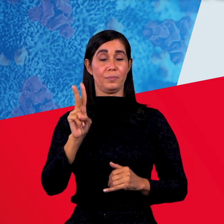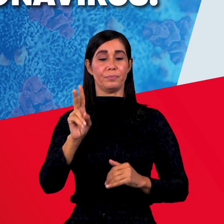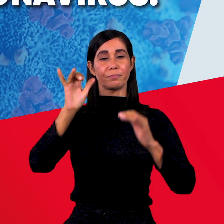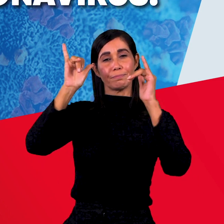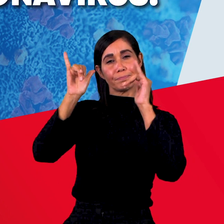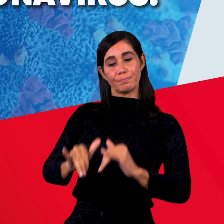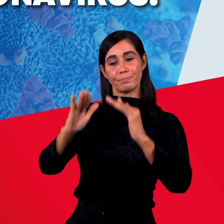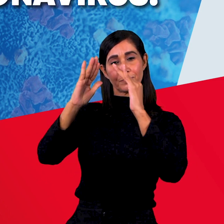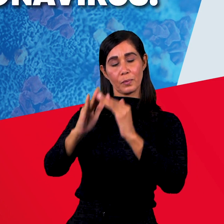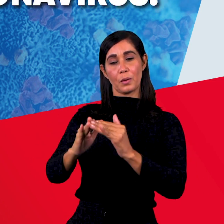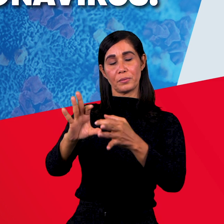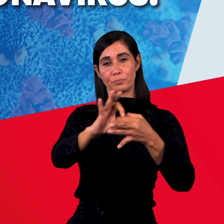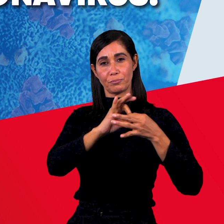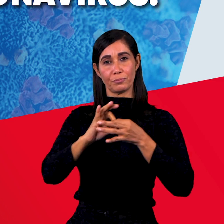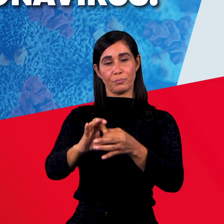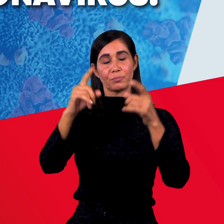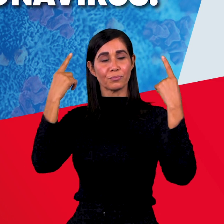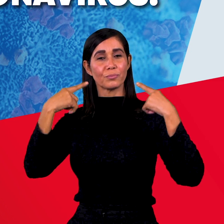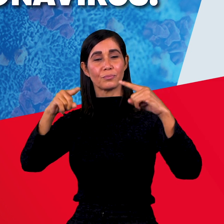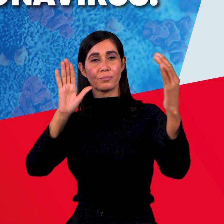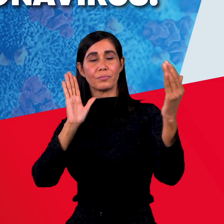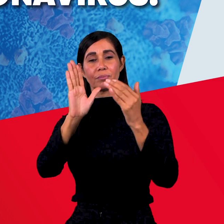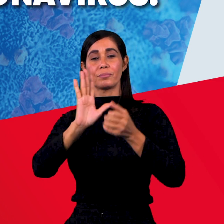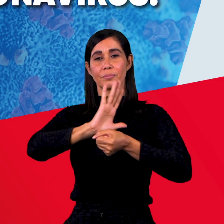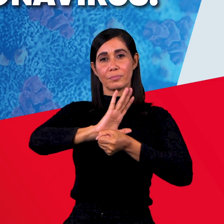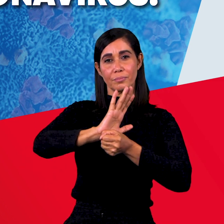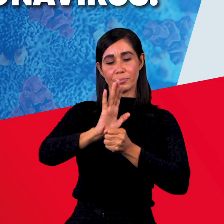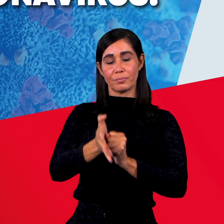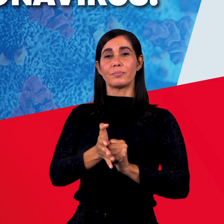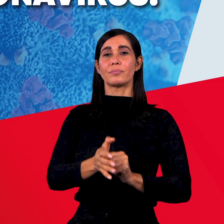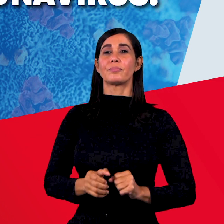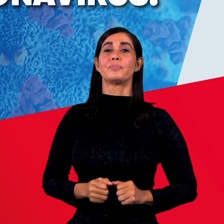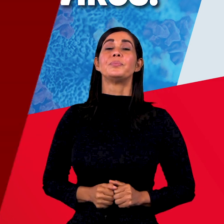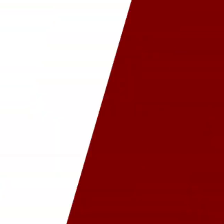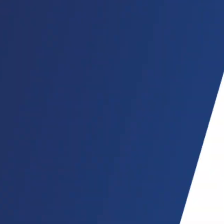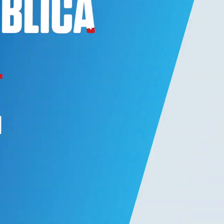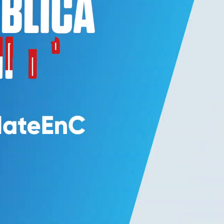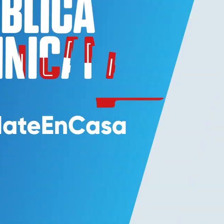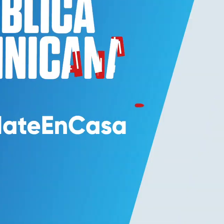Quédate en casa. Unidos lograremos ganar la guerra al coronavirus.